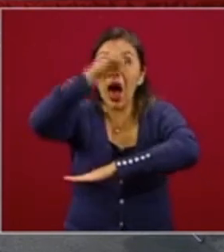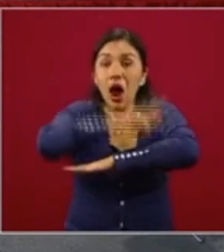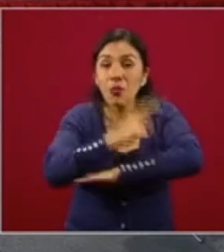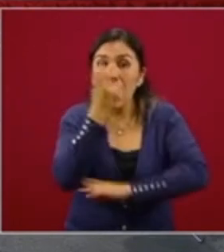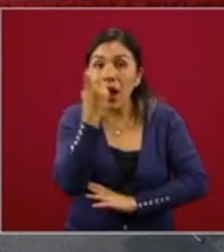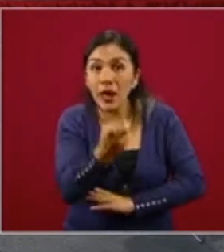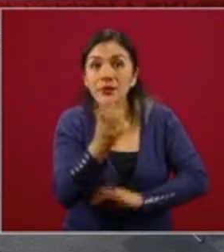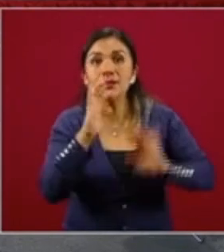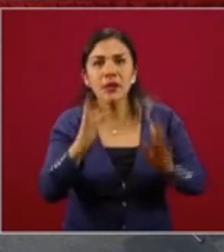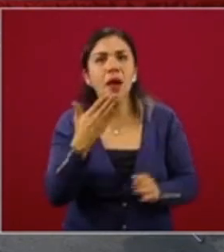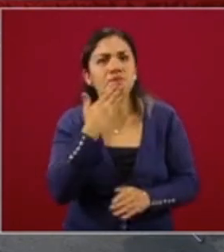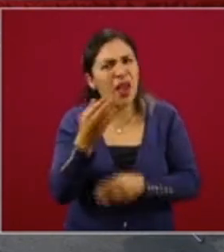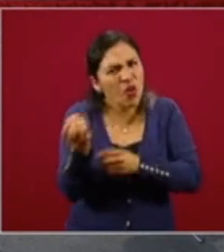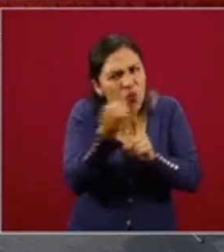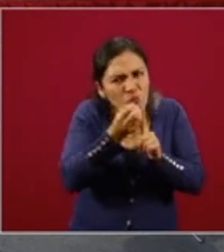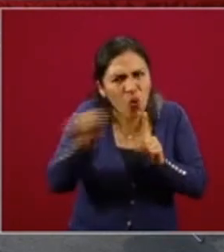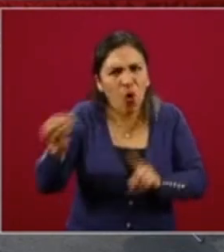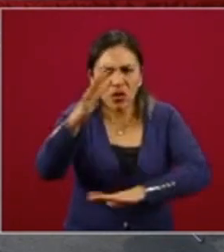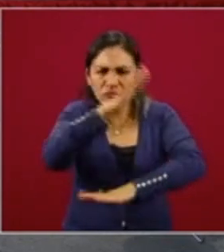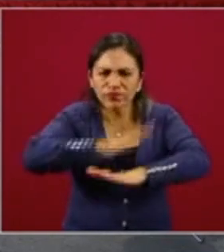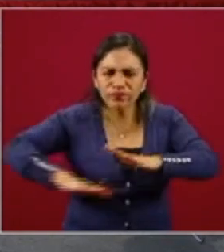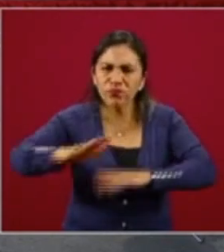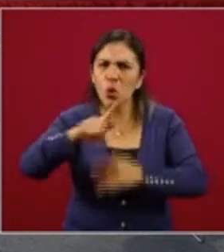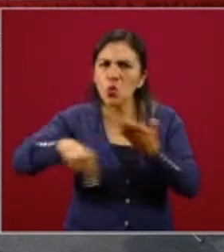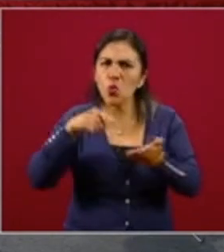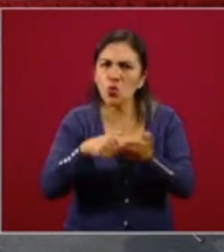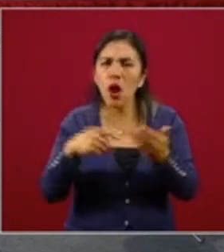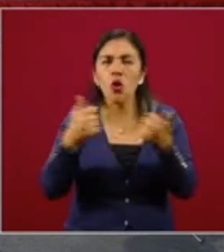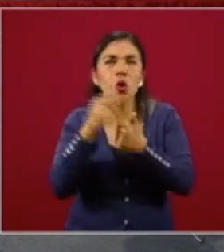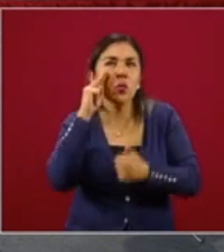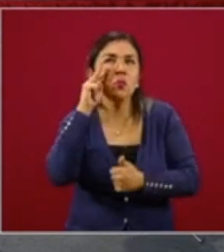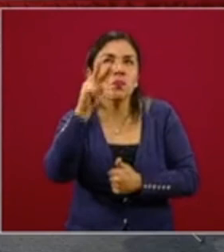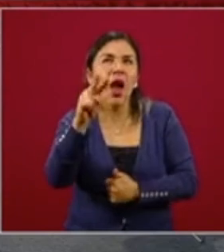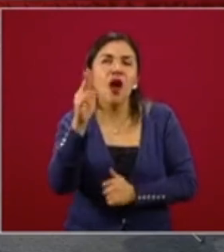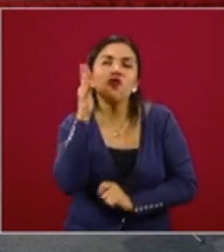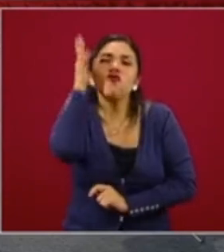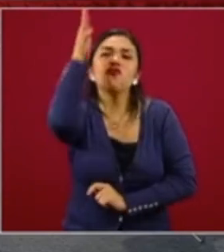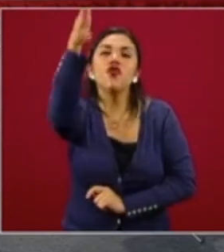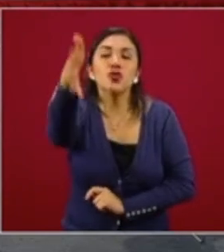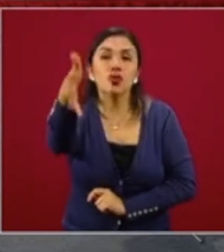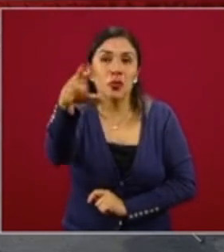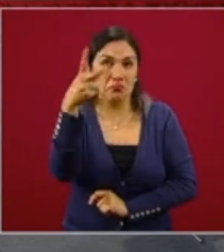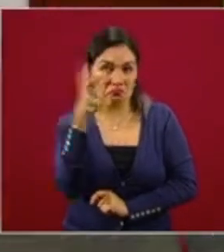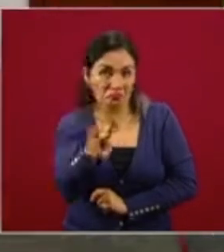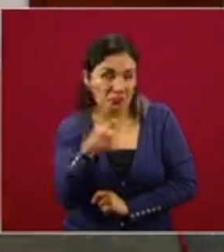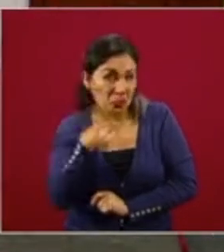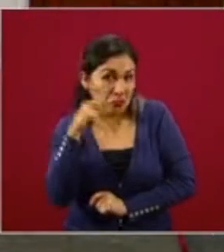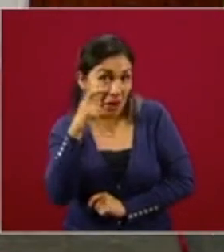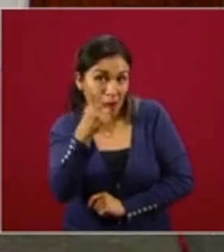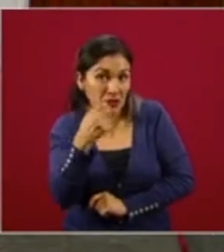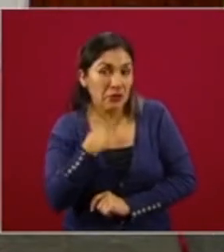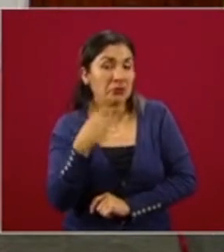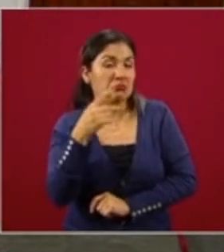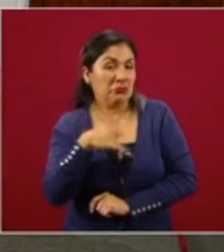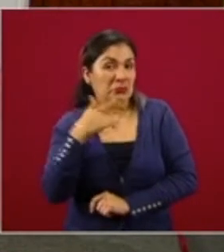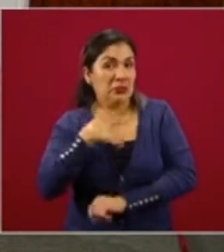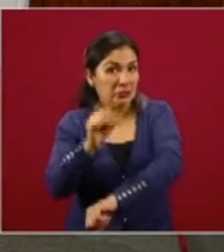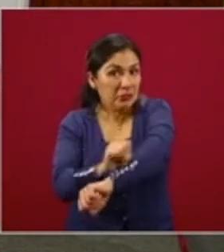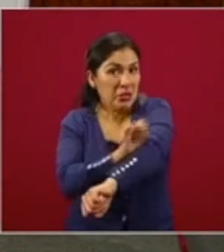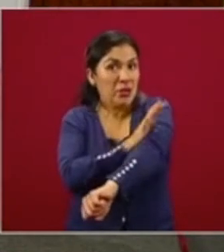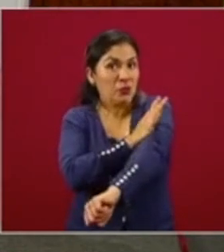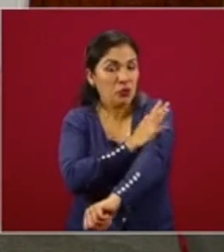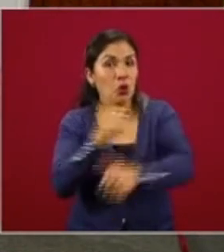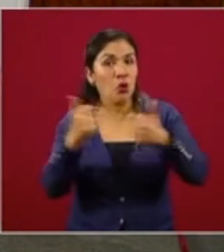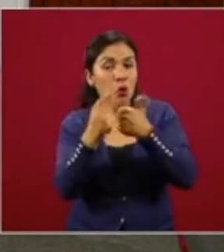organizada en su entorno y con una visión de futuro. Realmente emociona mucho este programa y que este